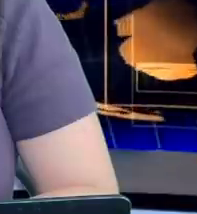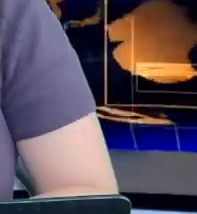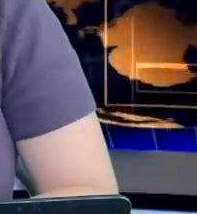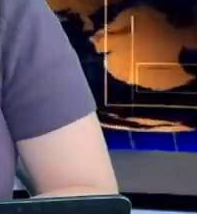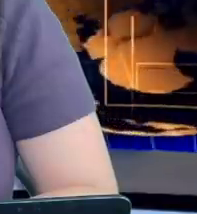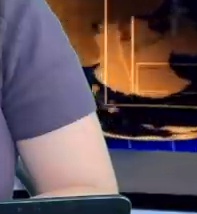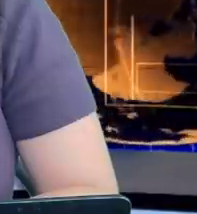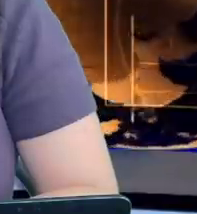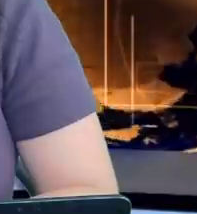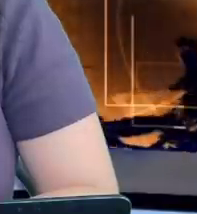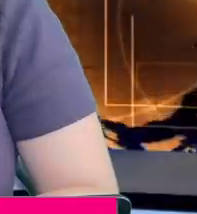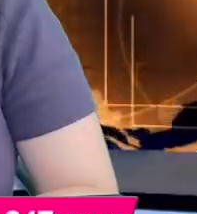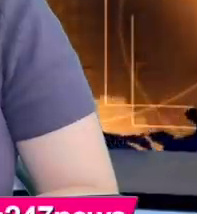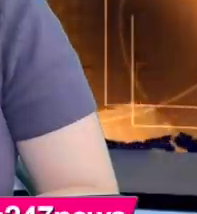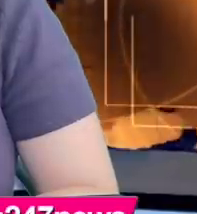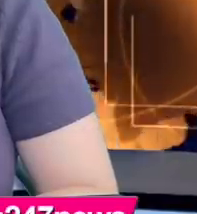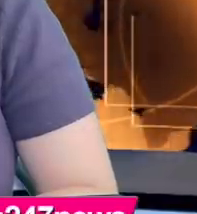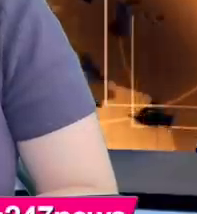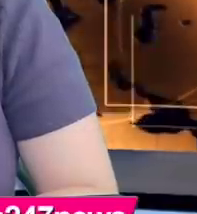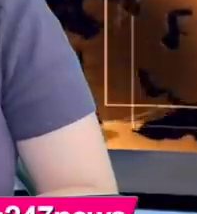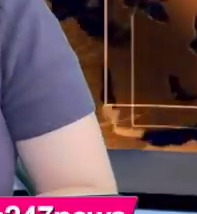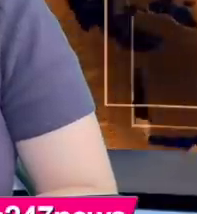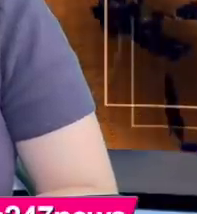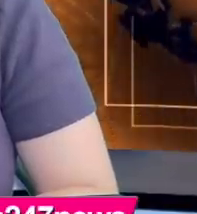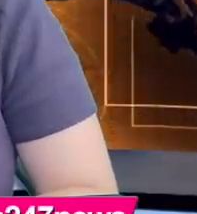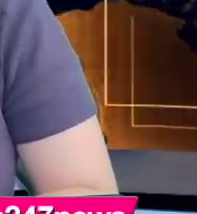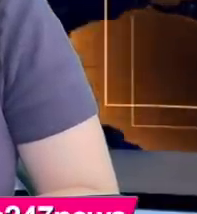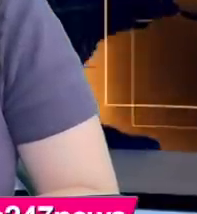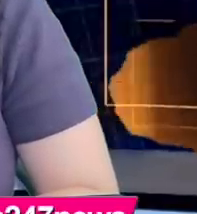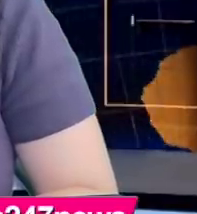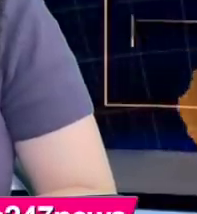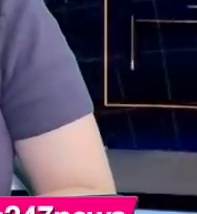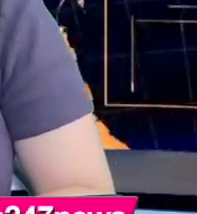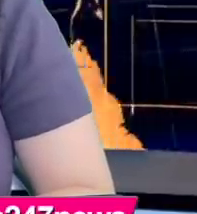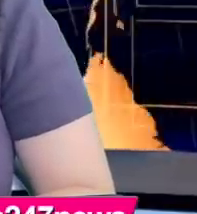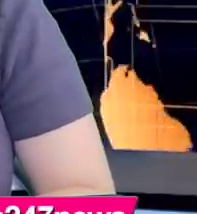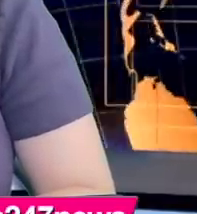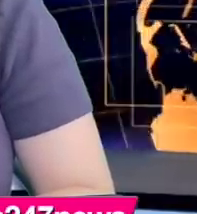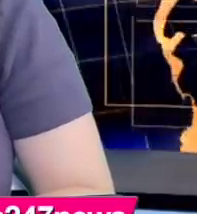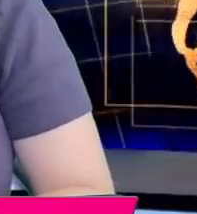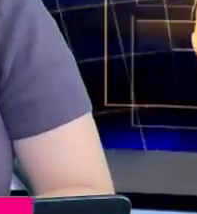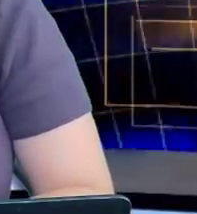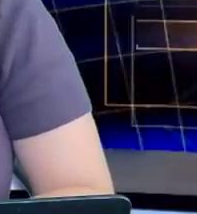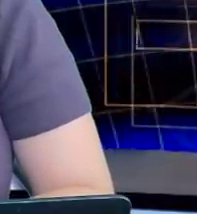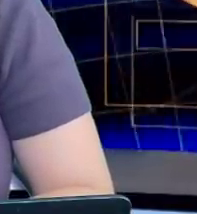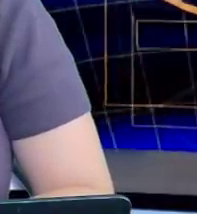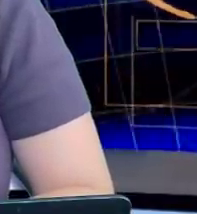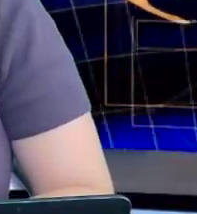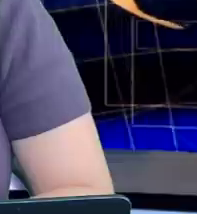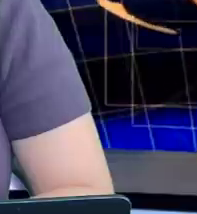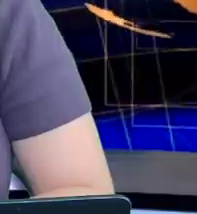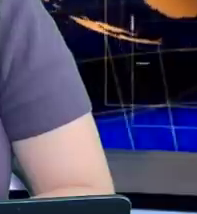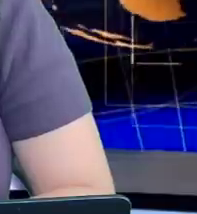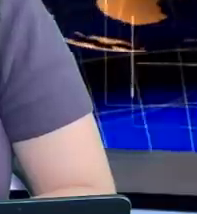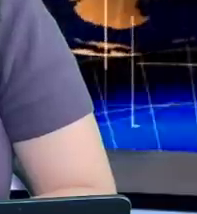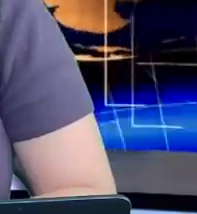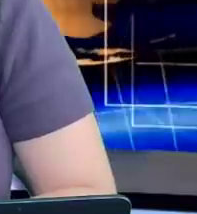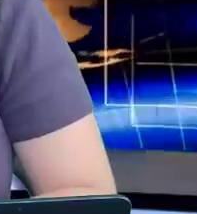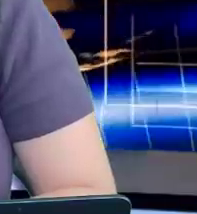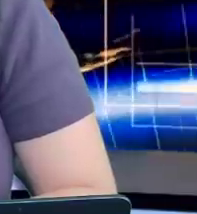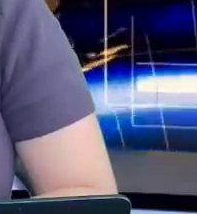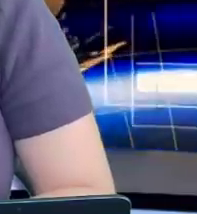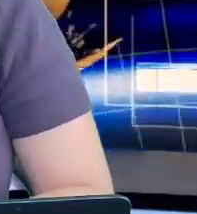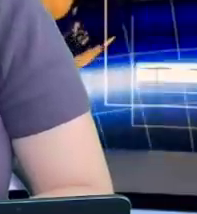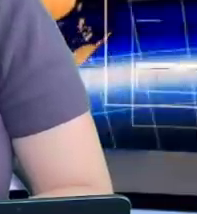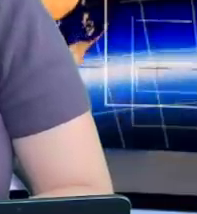invito a que se suscriban en este canal y activen la campanita de las notificaciones para que no se pierdan de la información que vamos a generar y compartir para todos